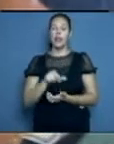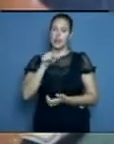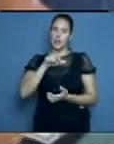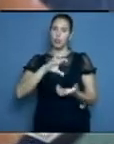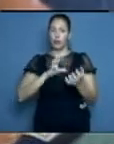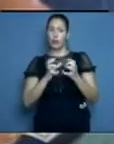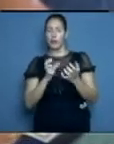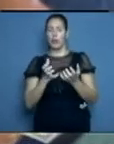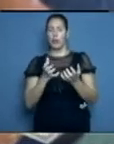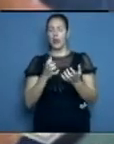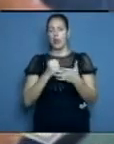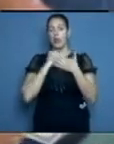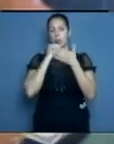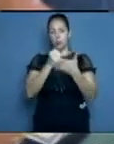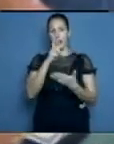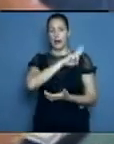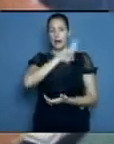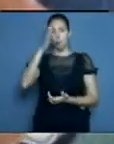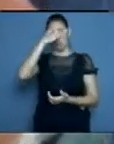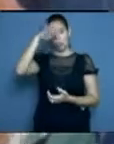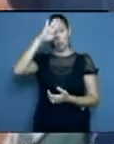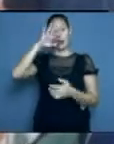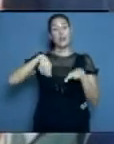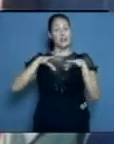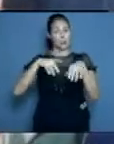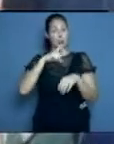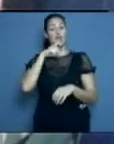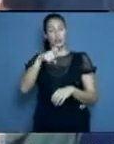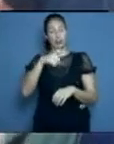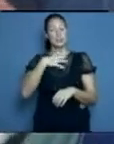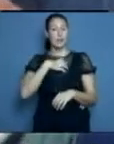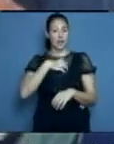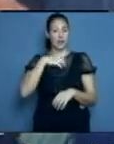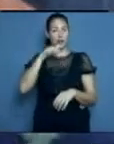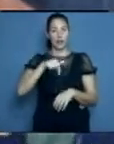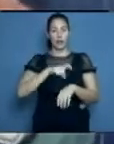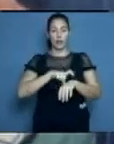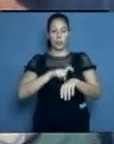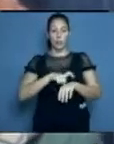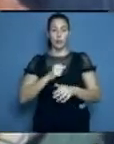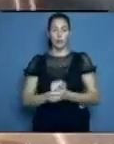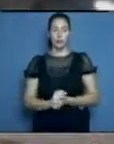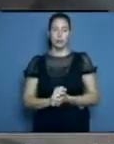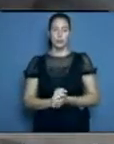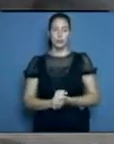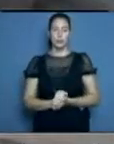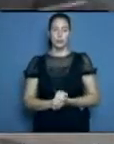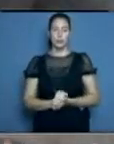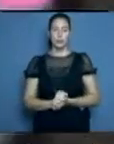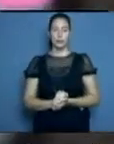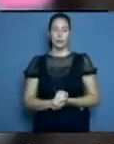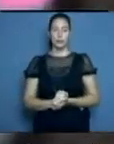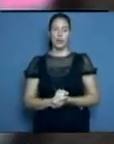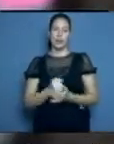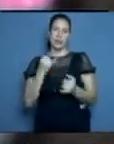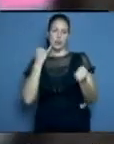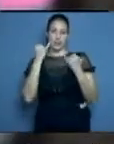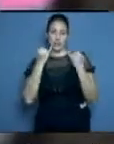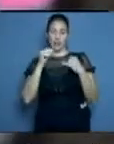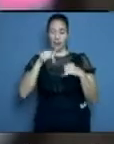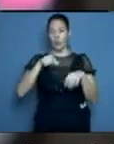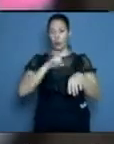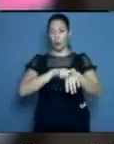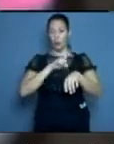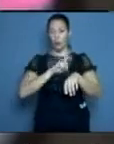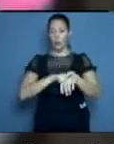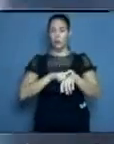cubana, en momentos como este. Este es su aporte. Eso me cabe. Se identifican en estos momentos la